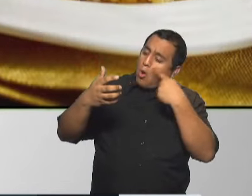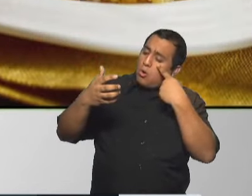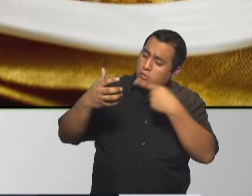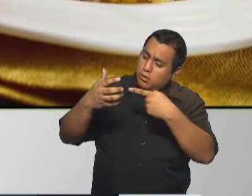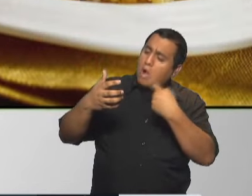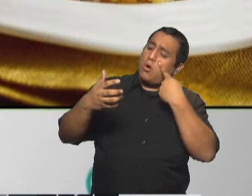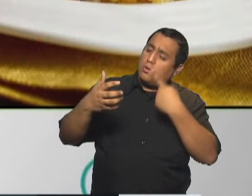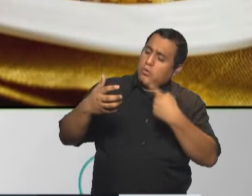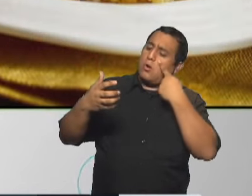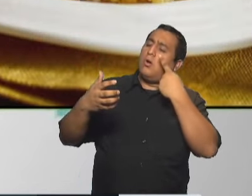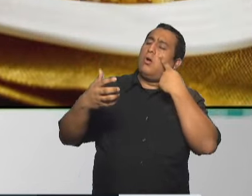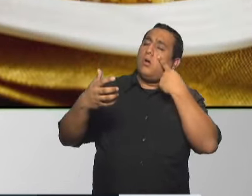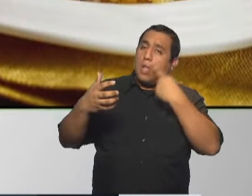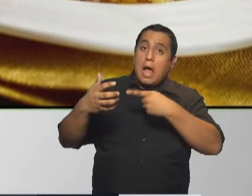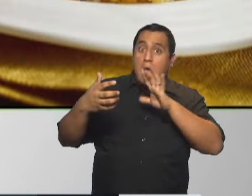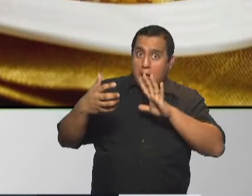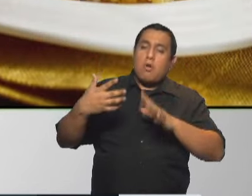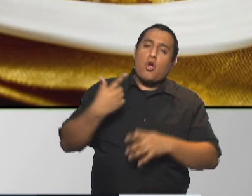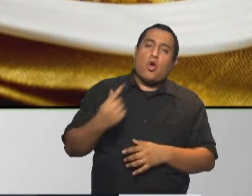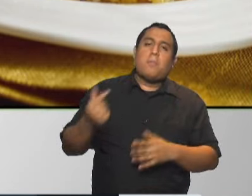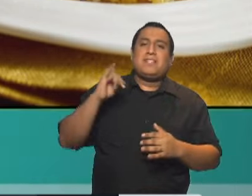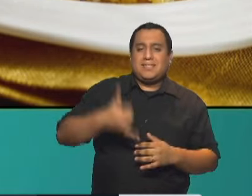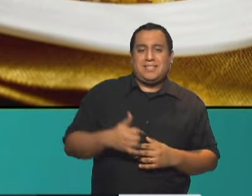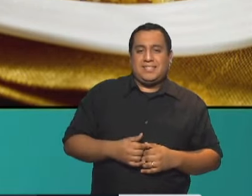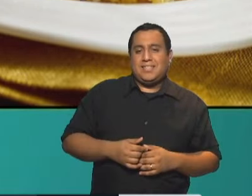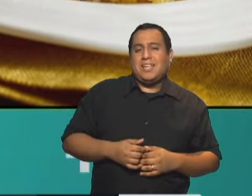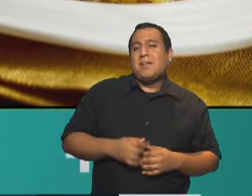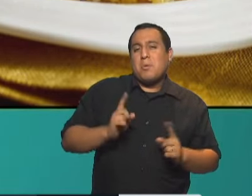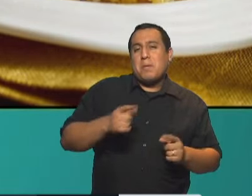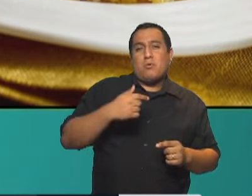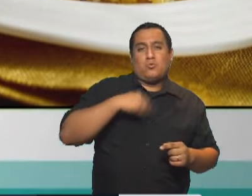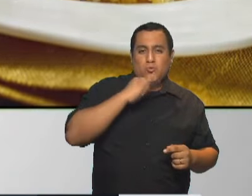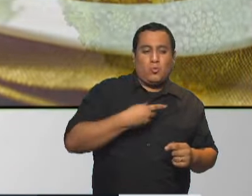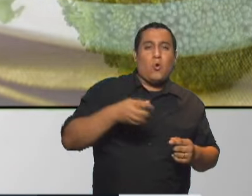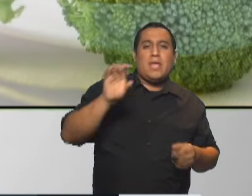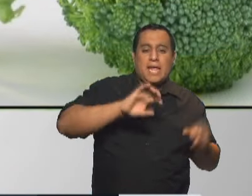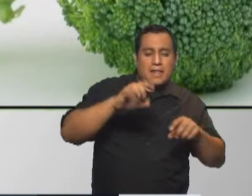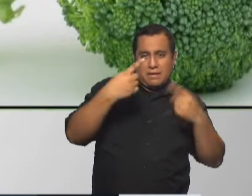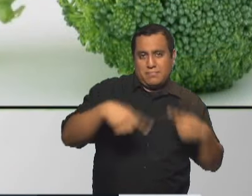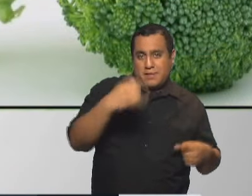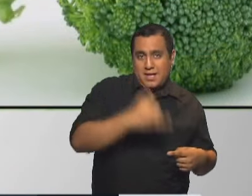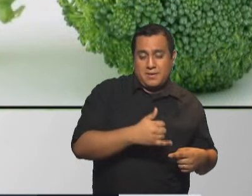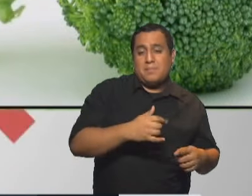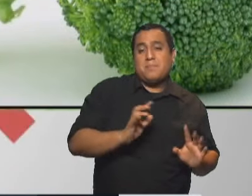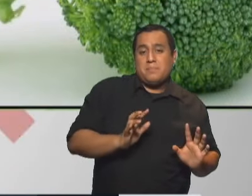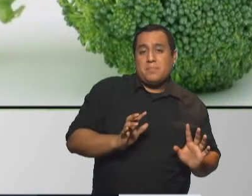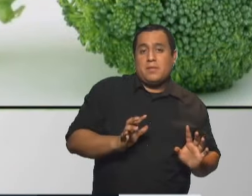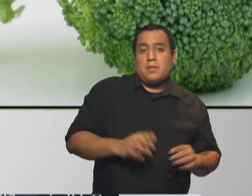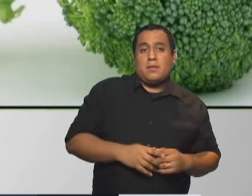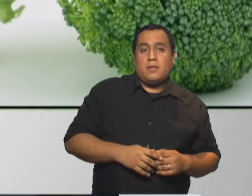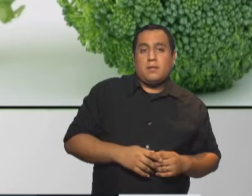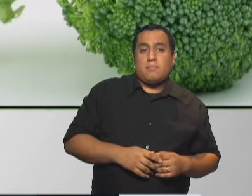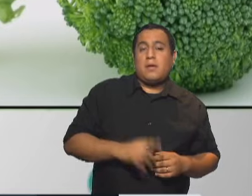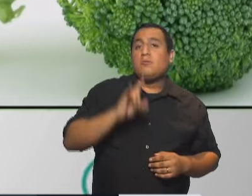conoce que son familiares que son ingredientes que uno usa en la cocina casera si dentro de esos cinco clarísimo cocinar